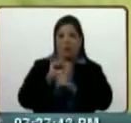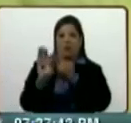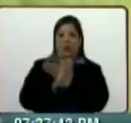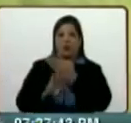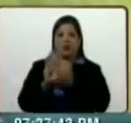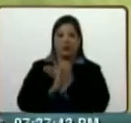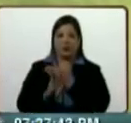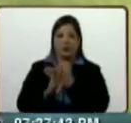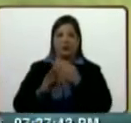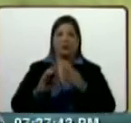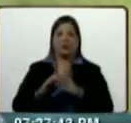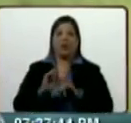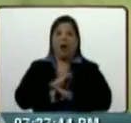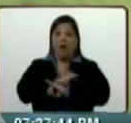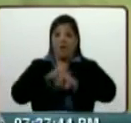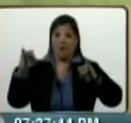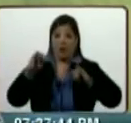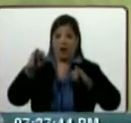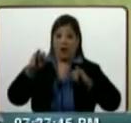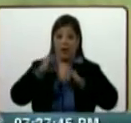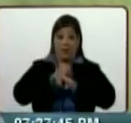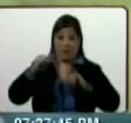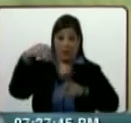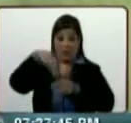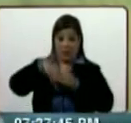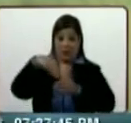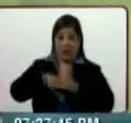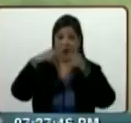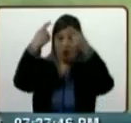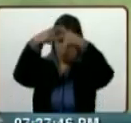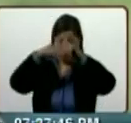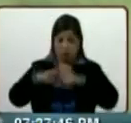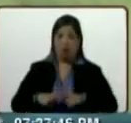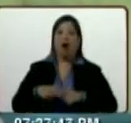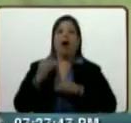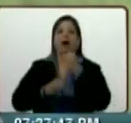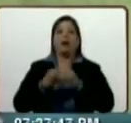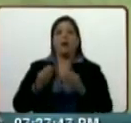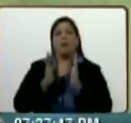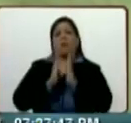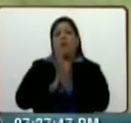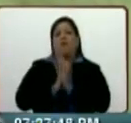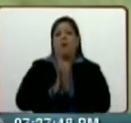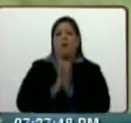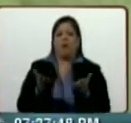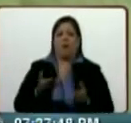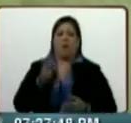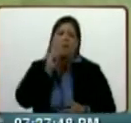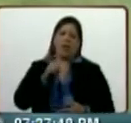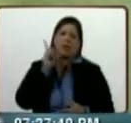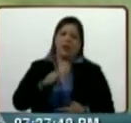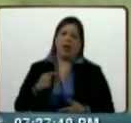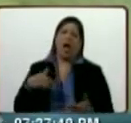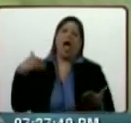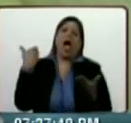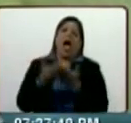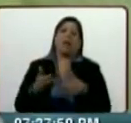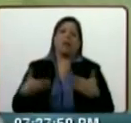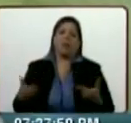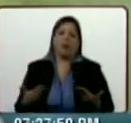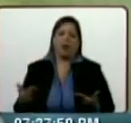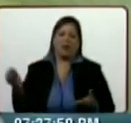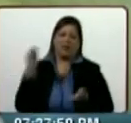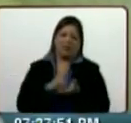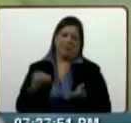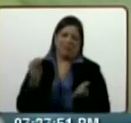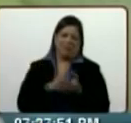después de la elección por todos los actores políticos. Entonces, miren, ya basta de estar generando mentiras y diciendo Sandese cuando nosotros